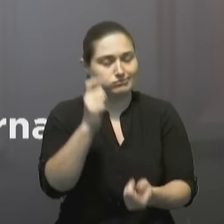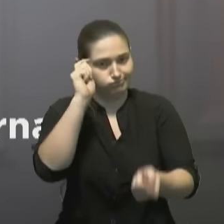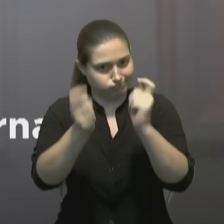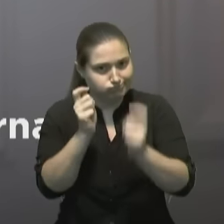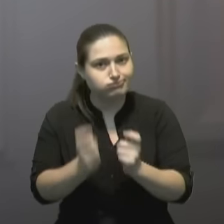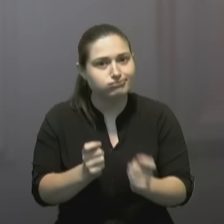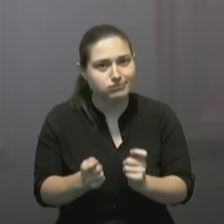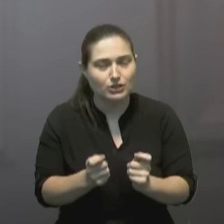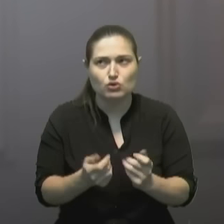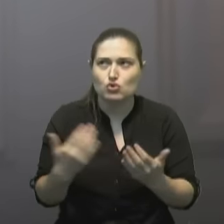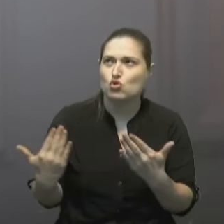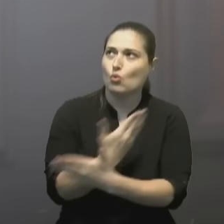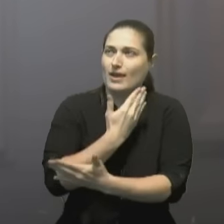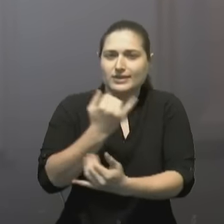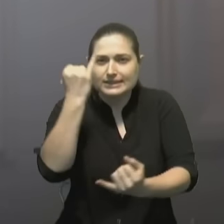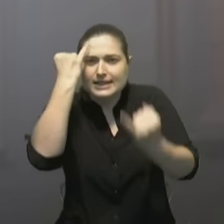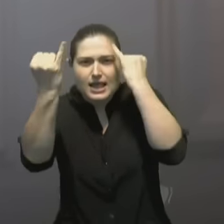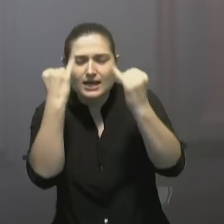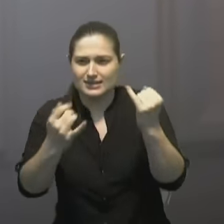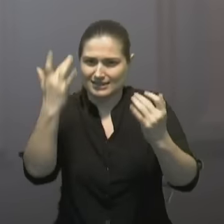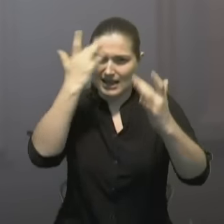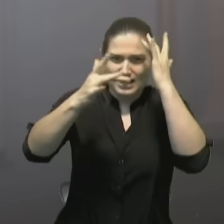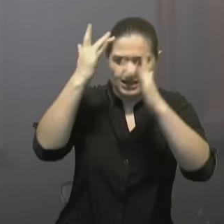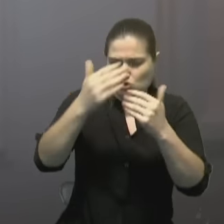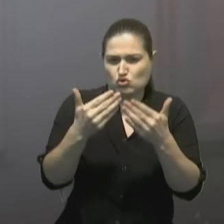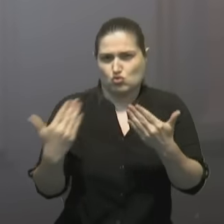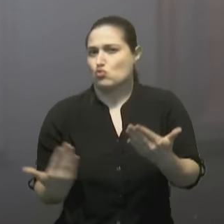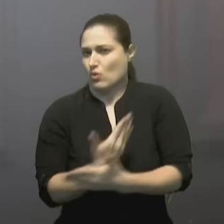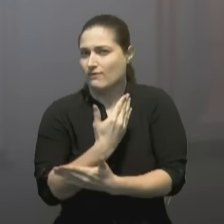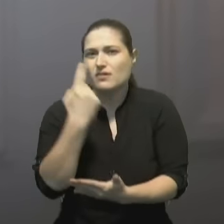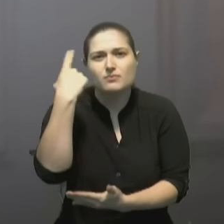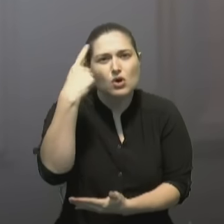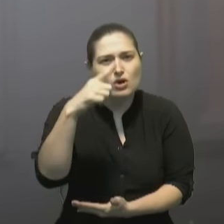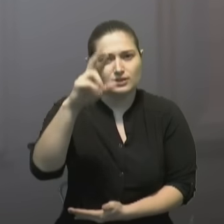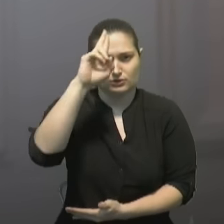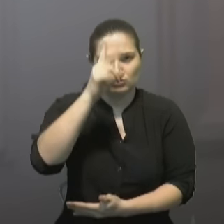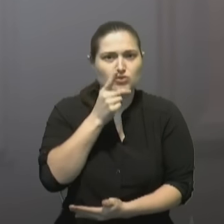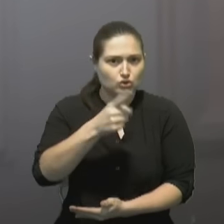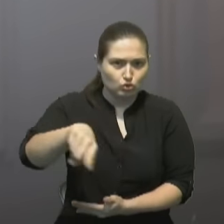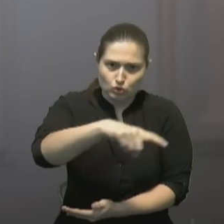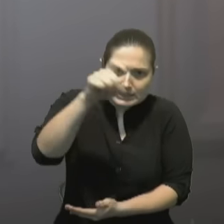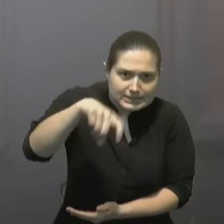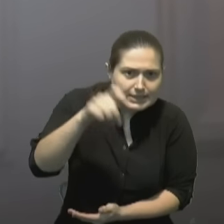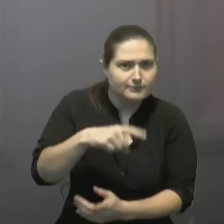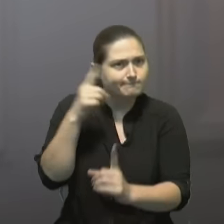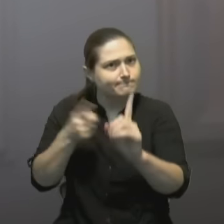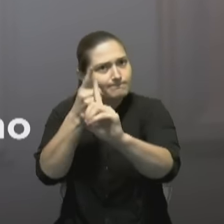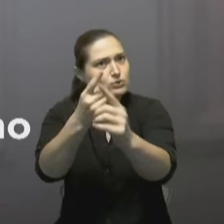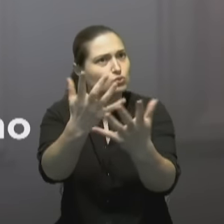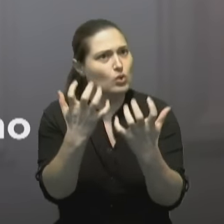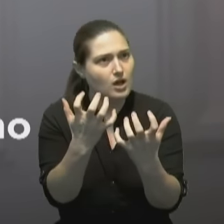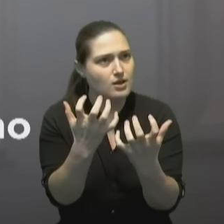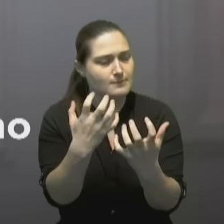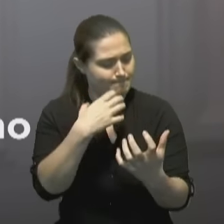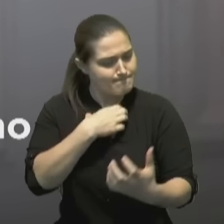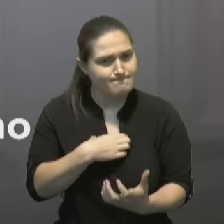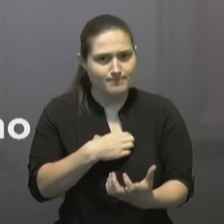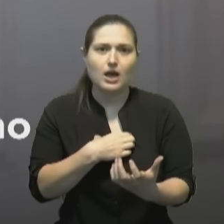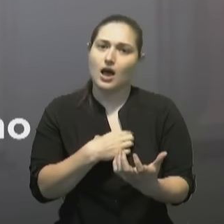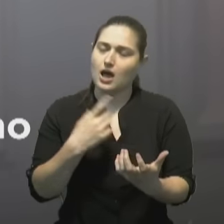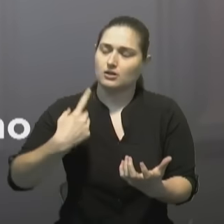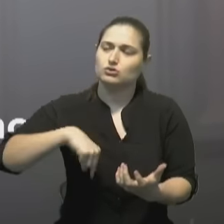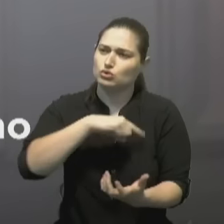alternativas aceptables para lograr la República Dominicana que queremos. Con esta decisión,